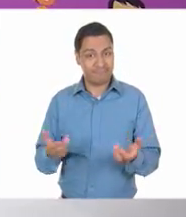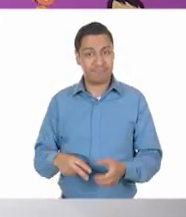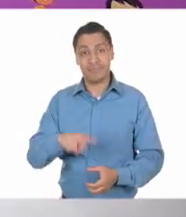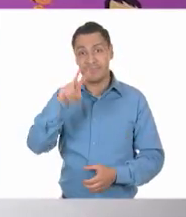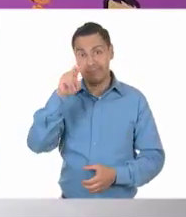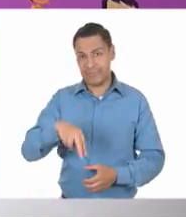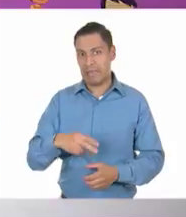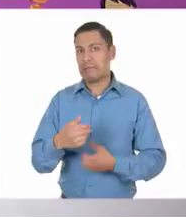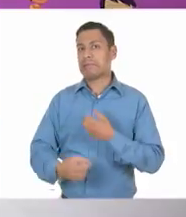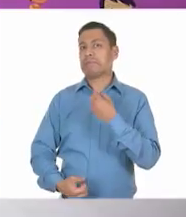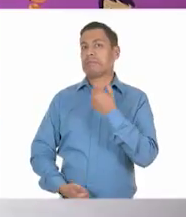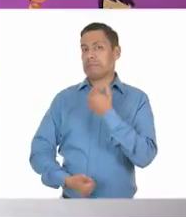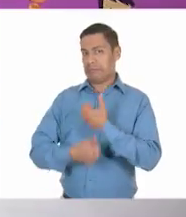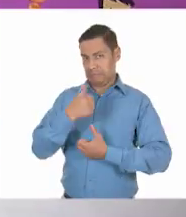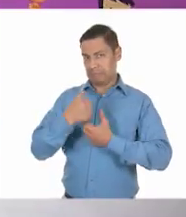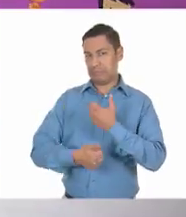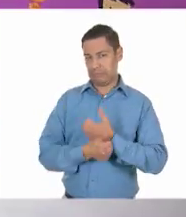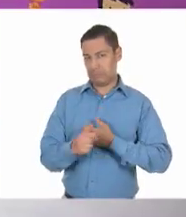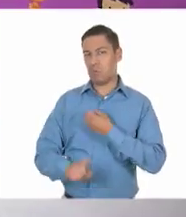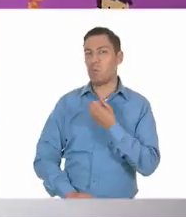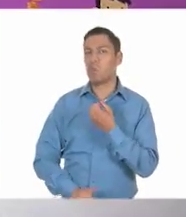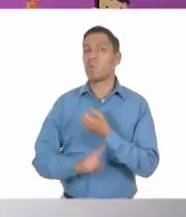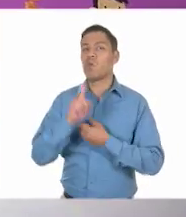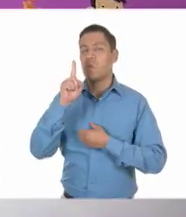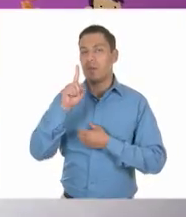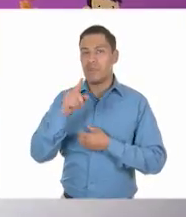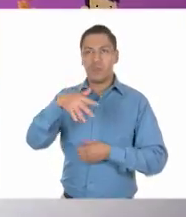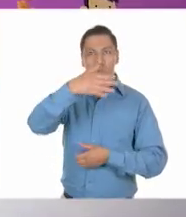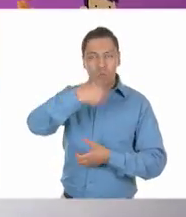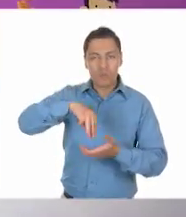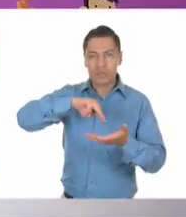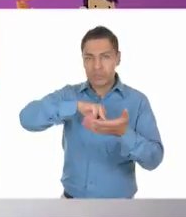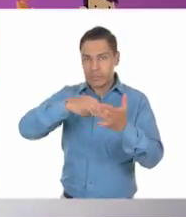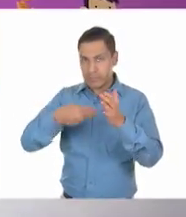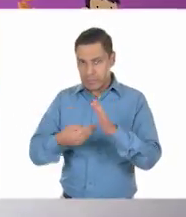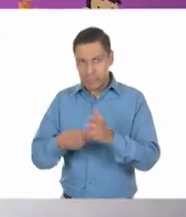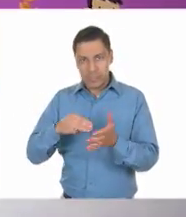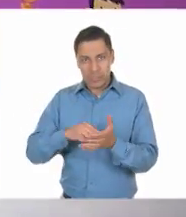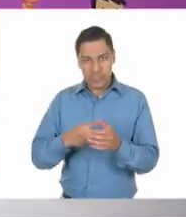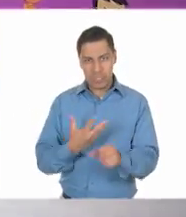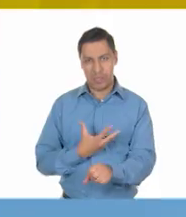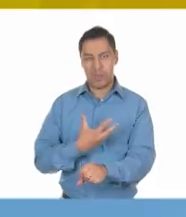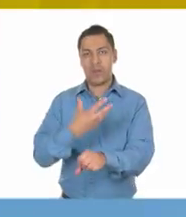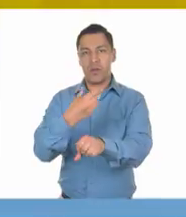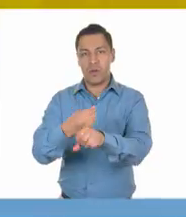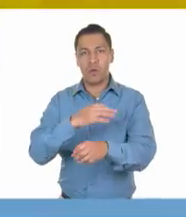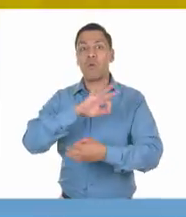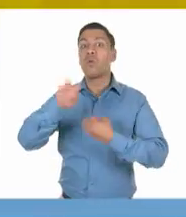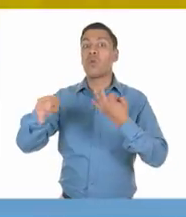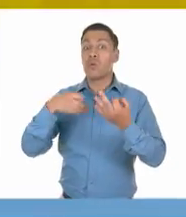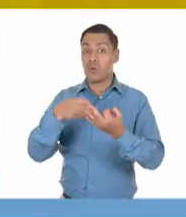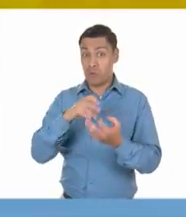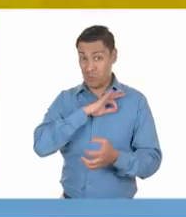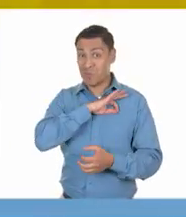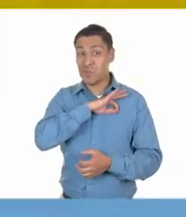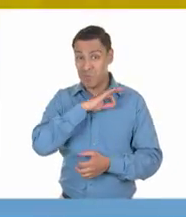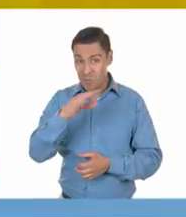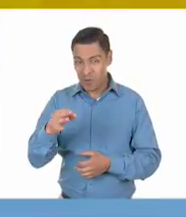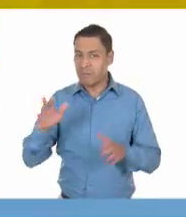entender muy bien estos desafíos y que debemos de buscar estrategias y soluciones para que entre todos podamos